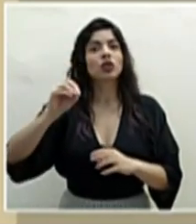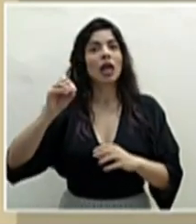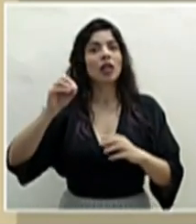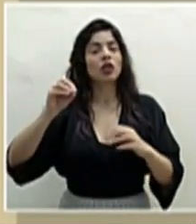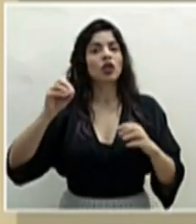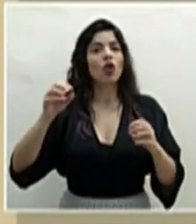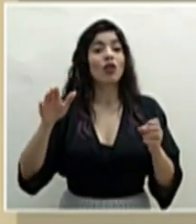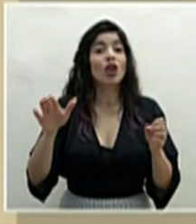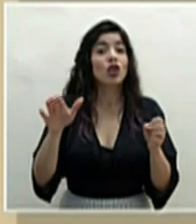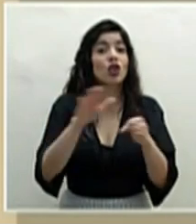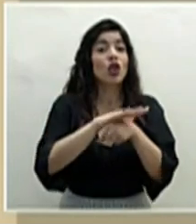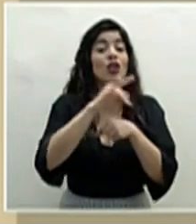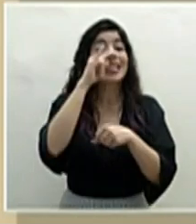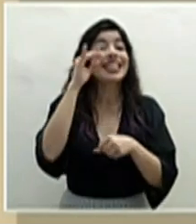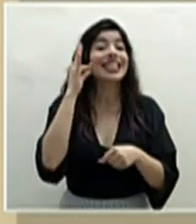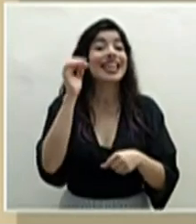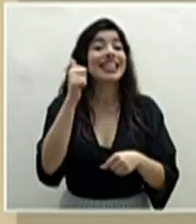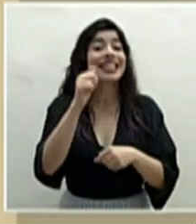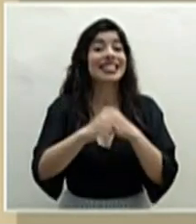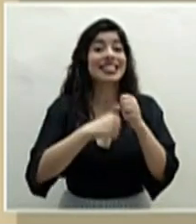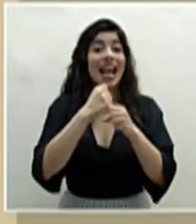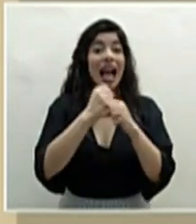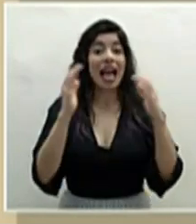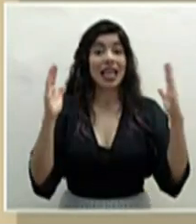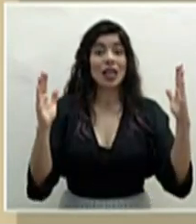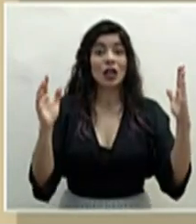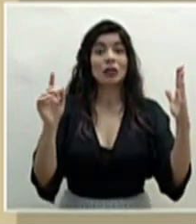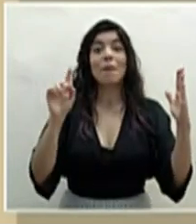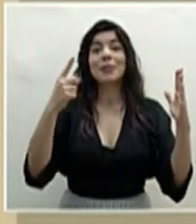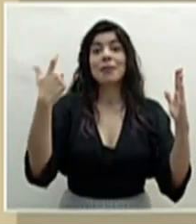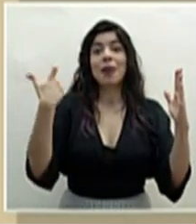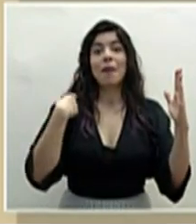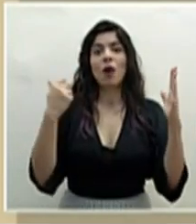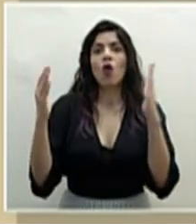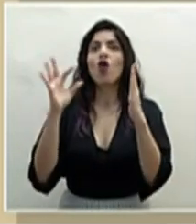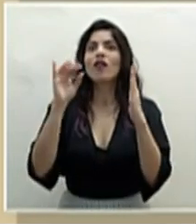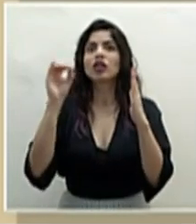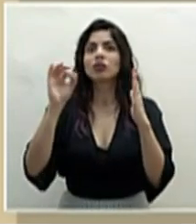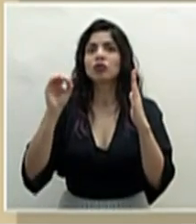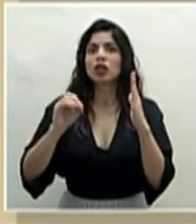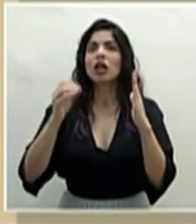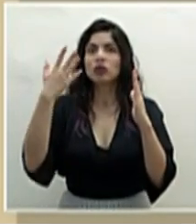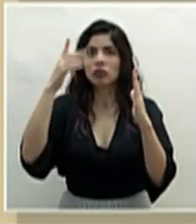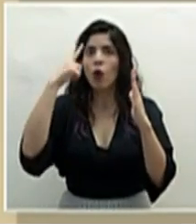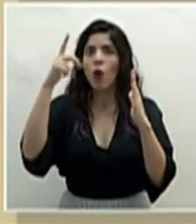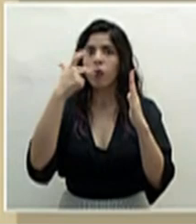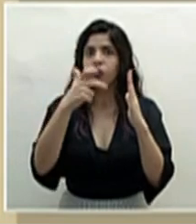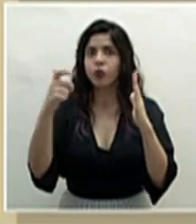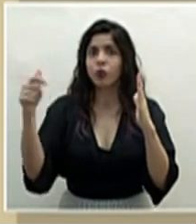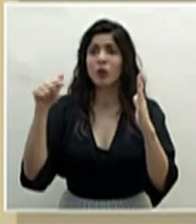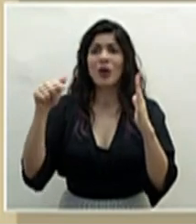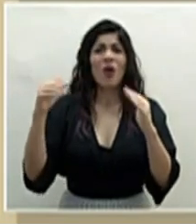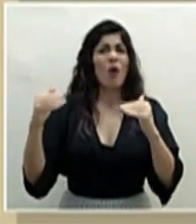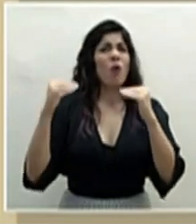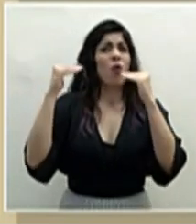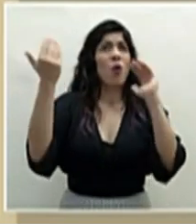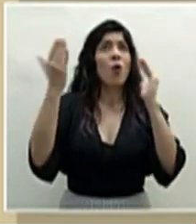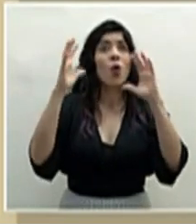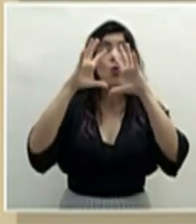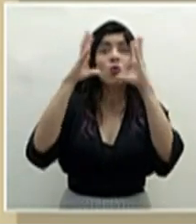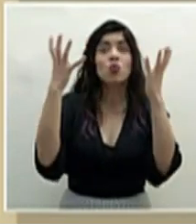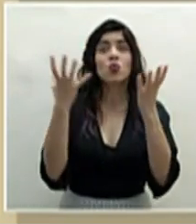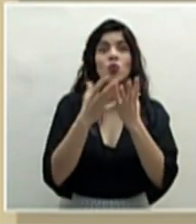de todas las niñas de 10 años en esa primera dosis, una de las coberturas más altas del mundo.